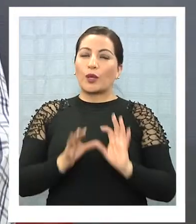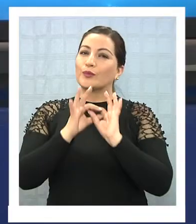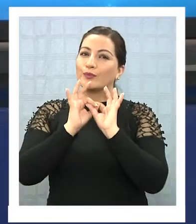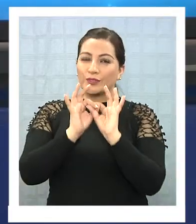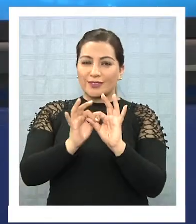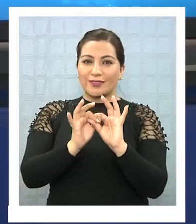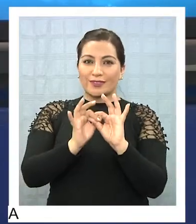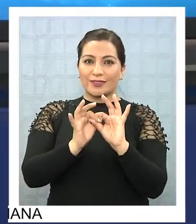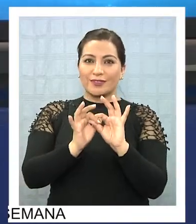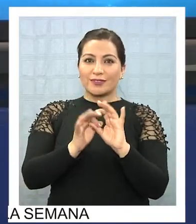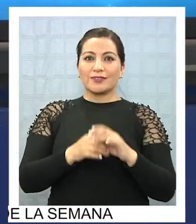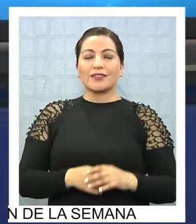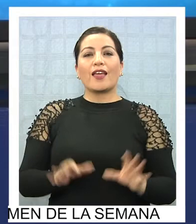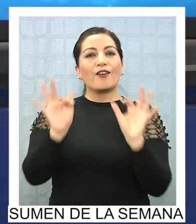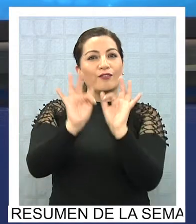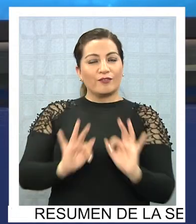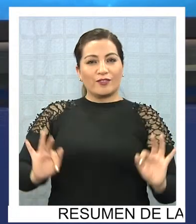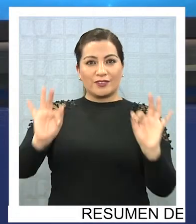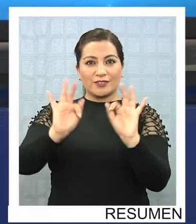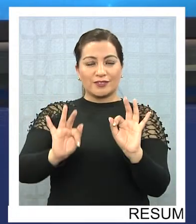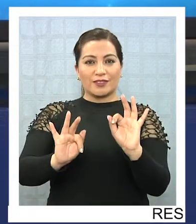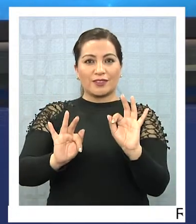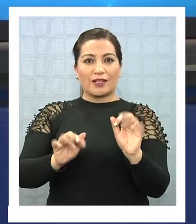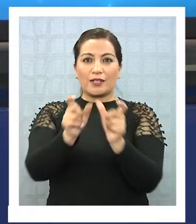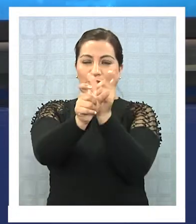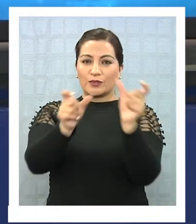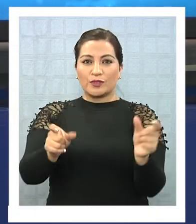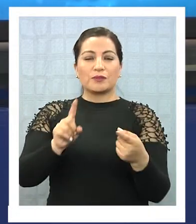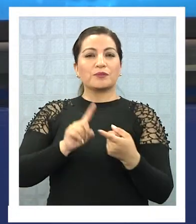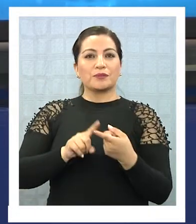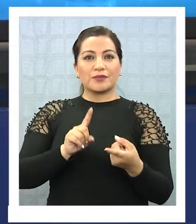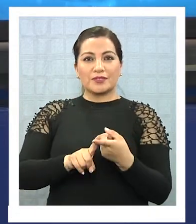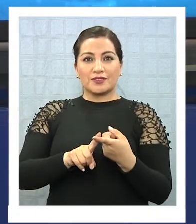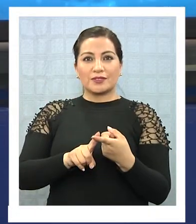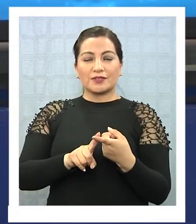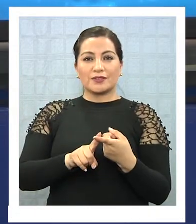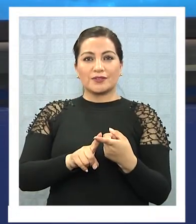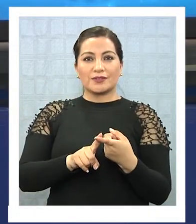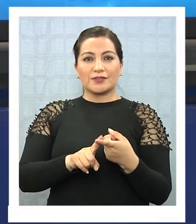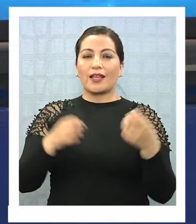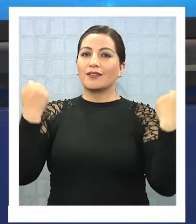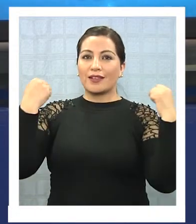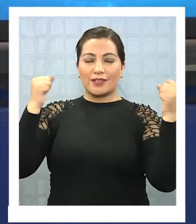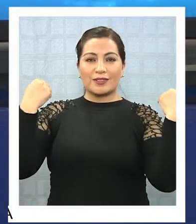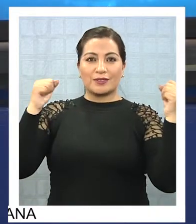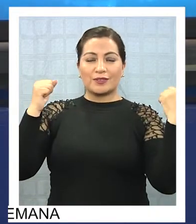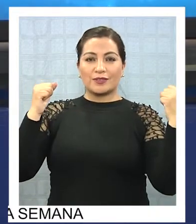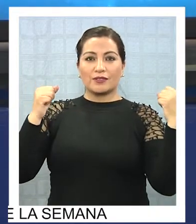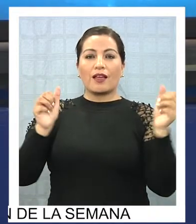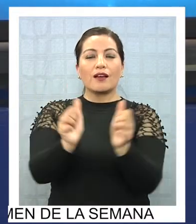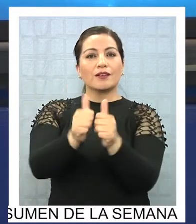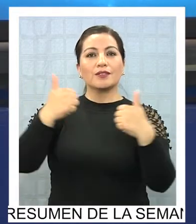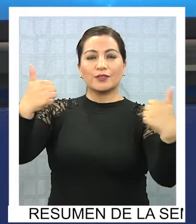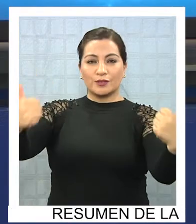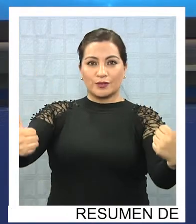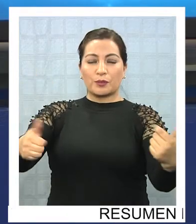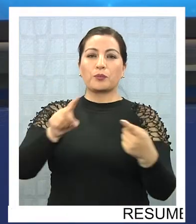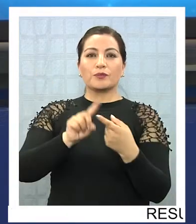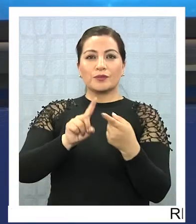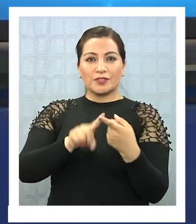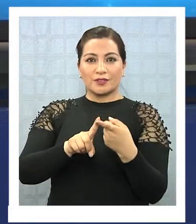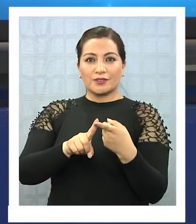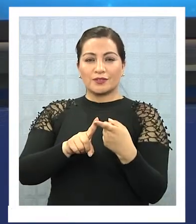gracias y felicitar a todos los que participaron en este ejercicio, a las autoridades por su